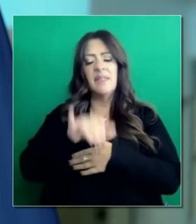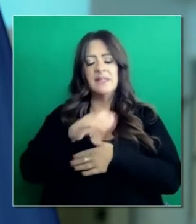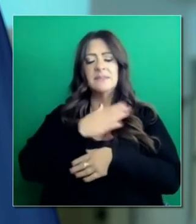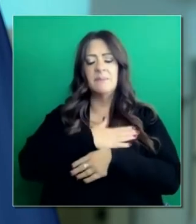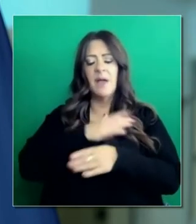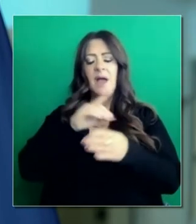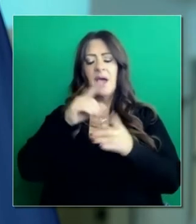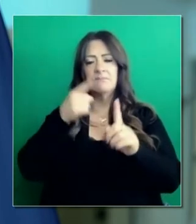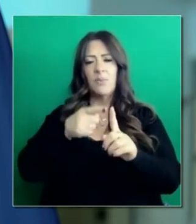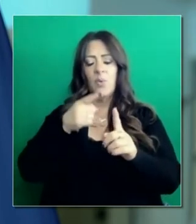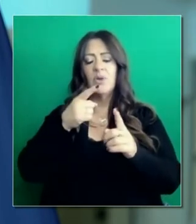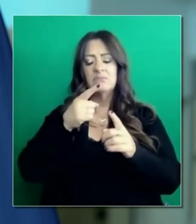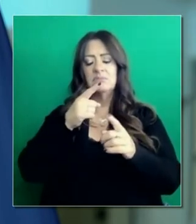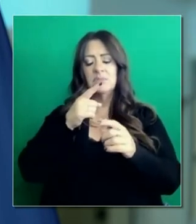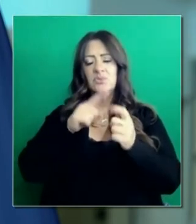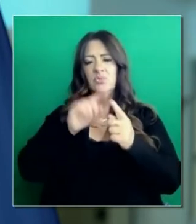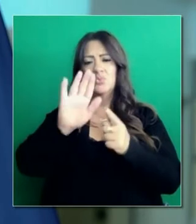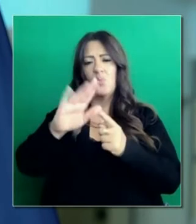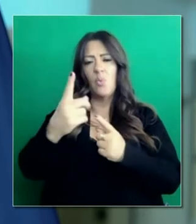también.